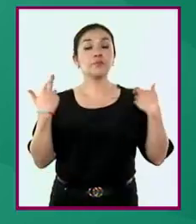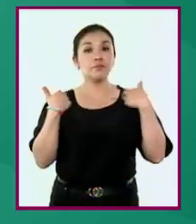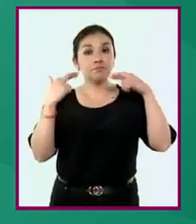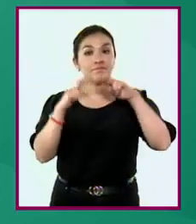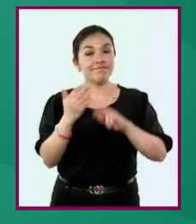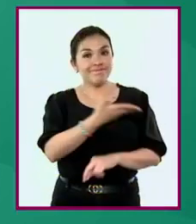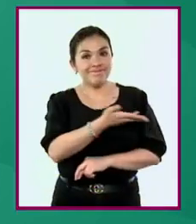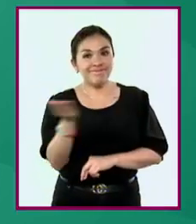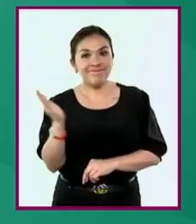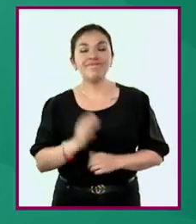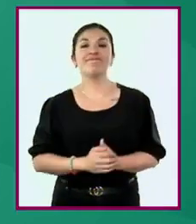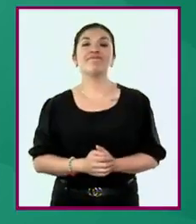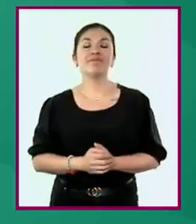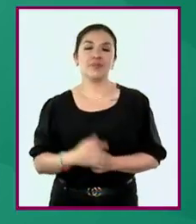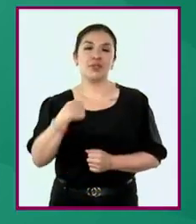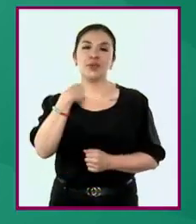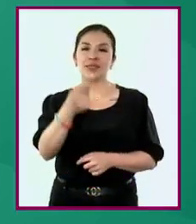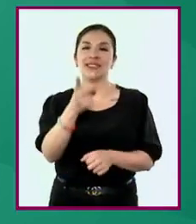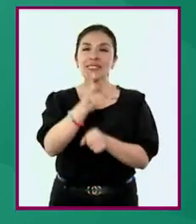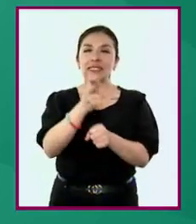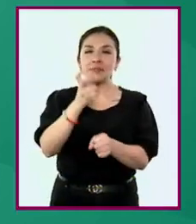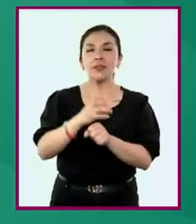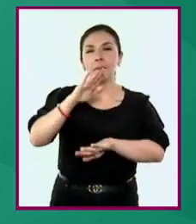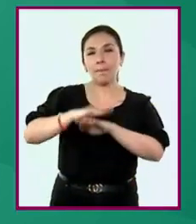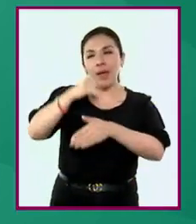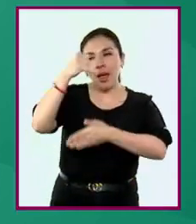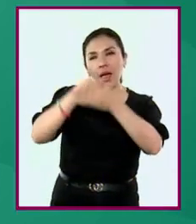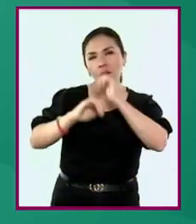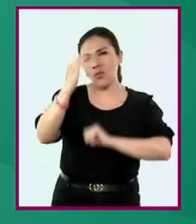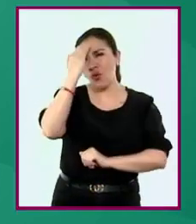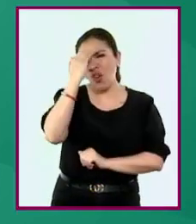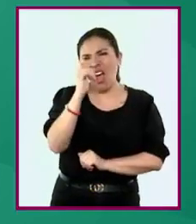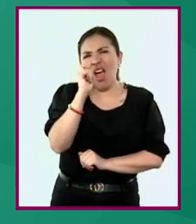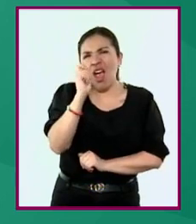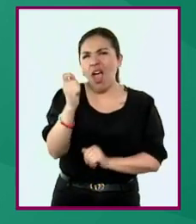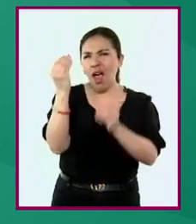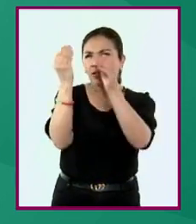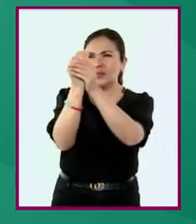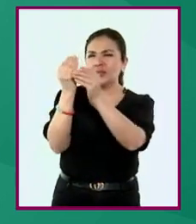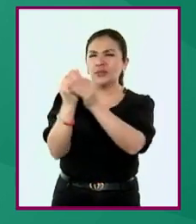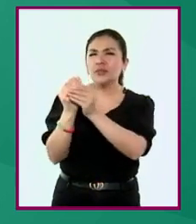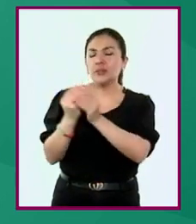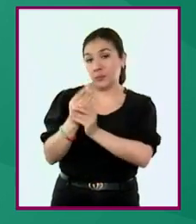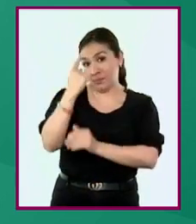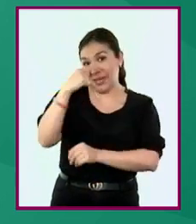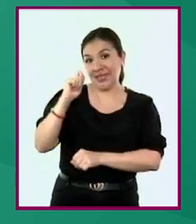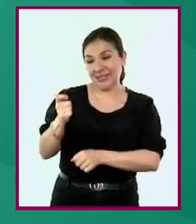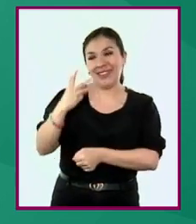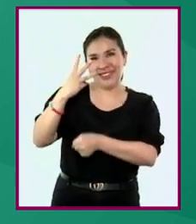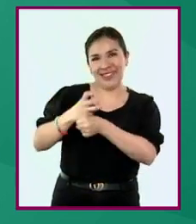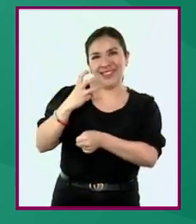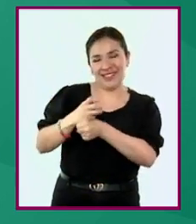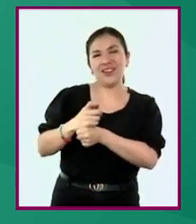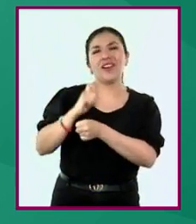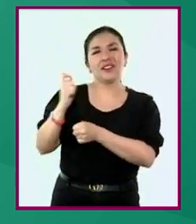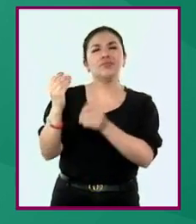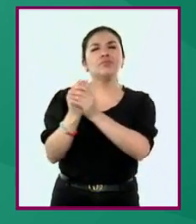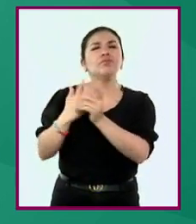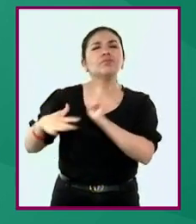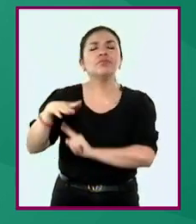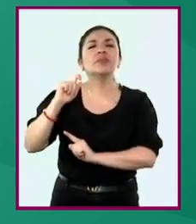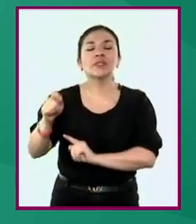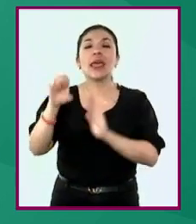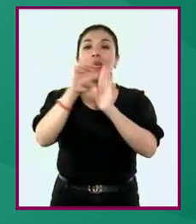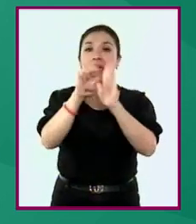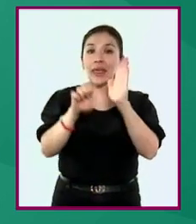Maestras y maestros, les invito a conocer acerca de las especificidades de la fase 3 del campo